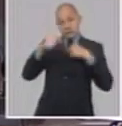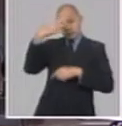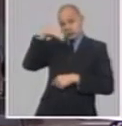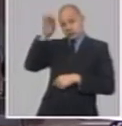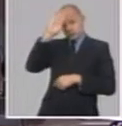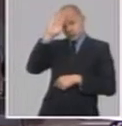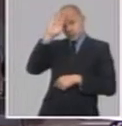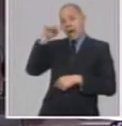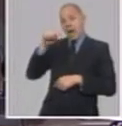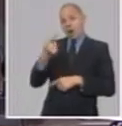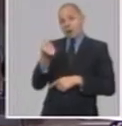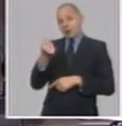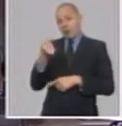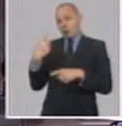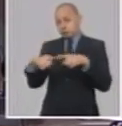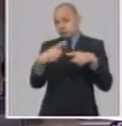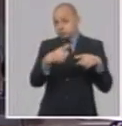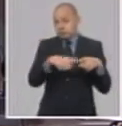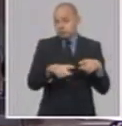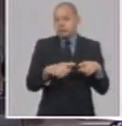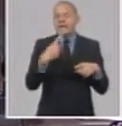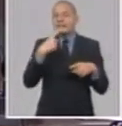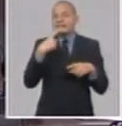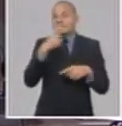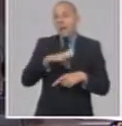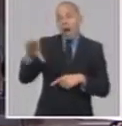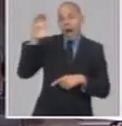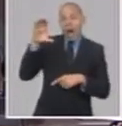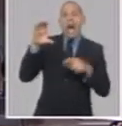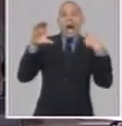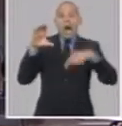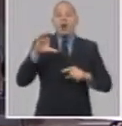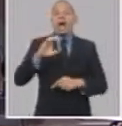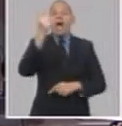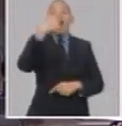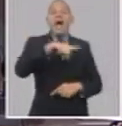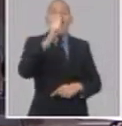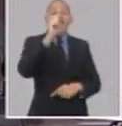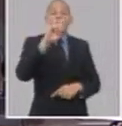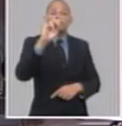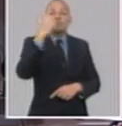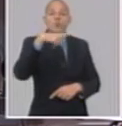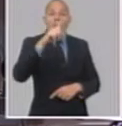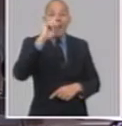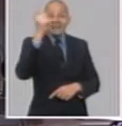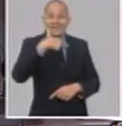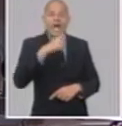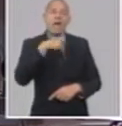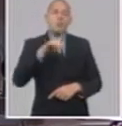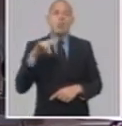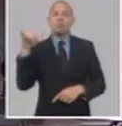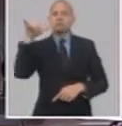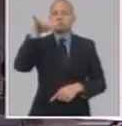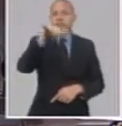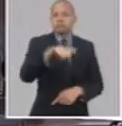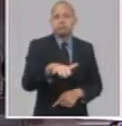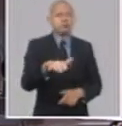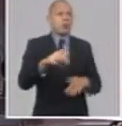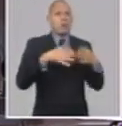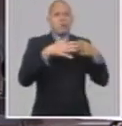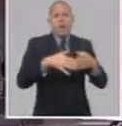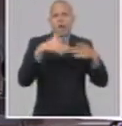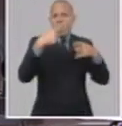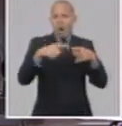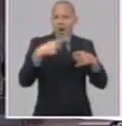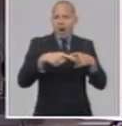un incremento del pago de los aranceles de aduana, es decir, un incremento del impuesto aduanero y tengo que